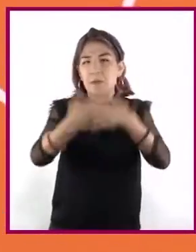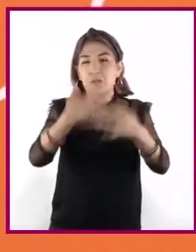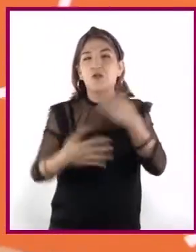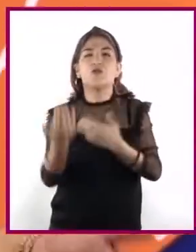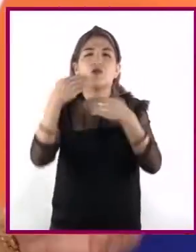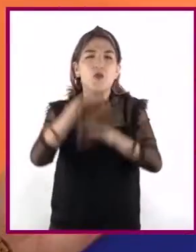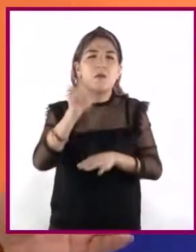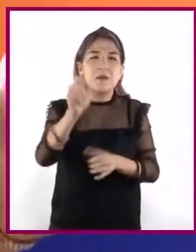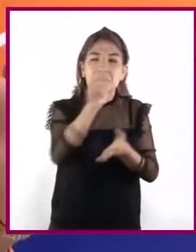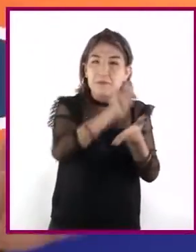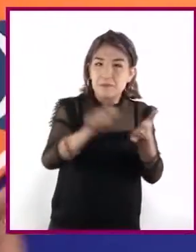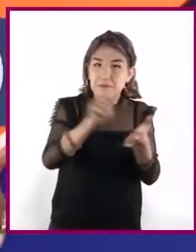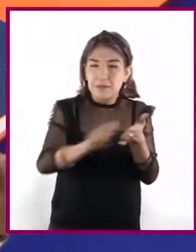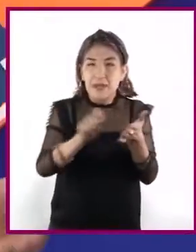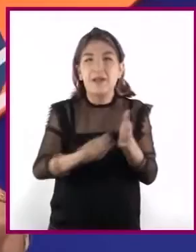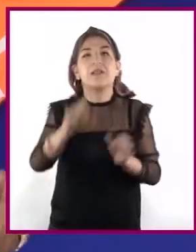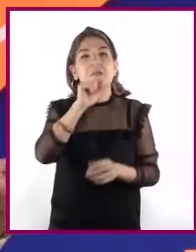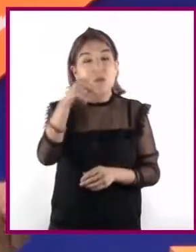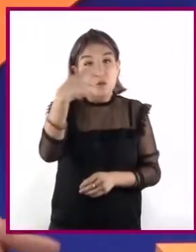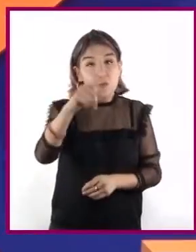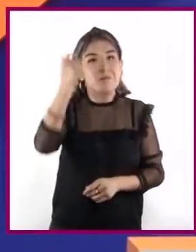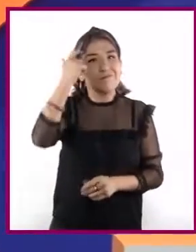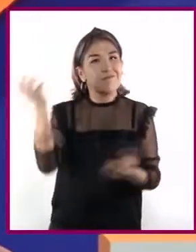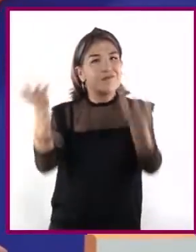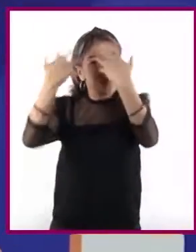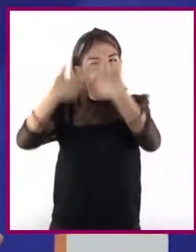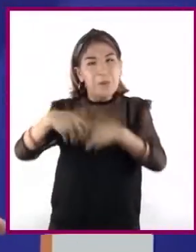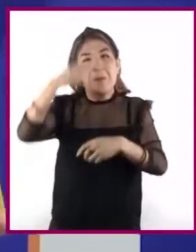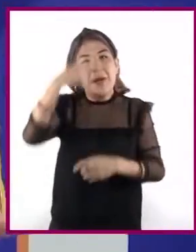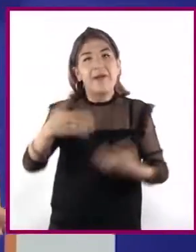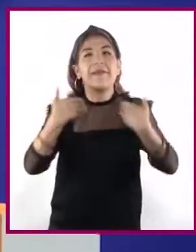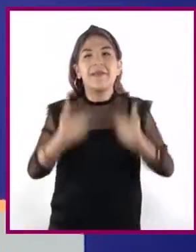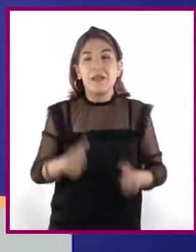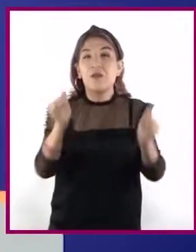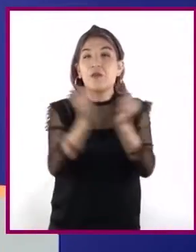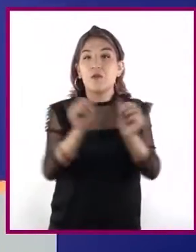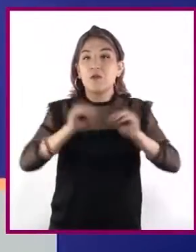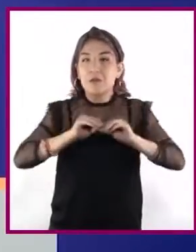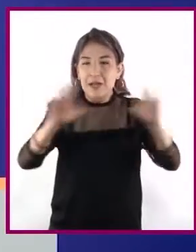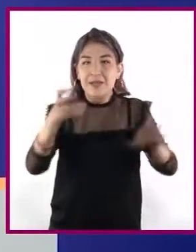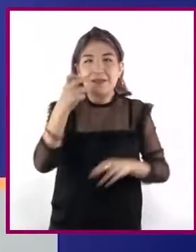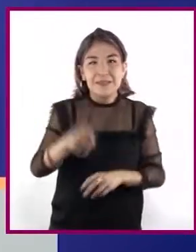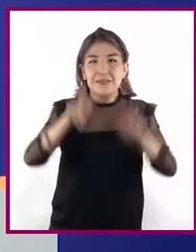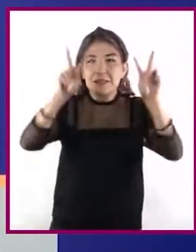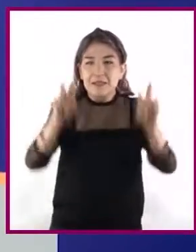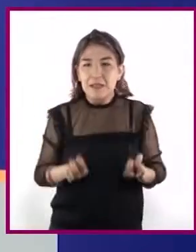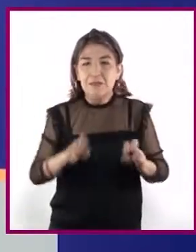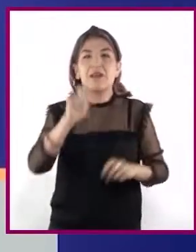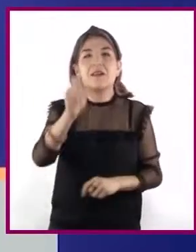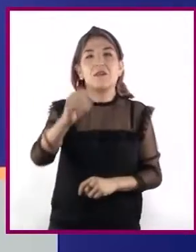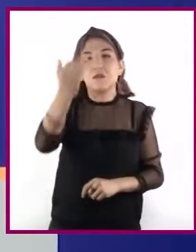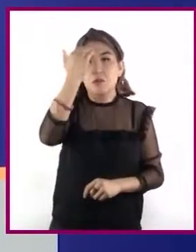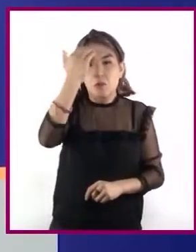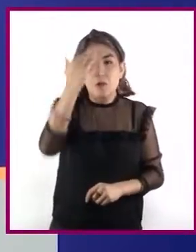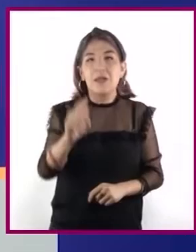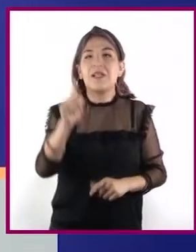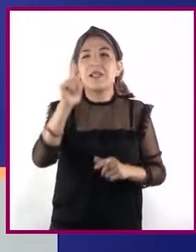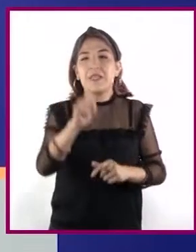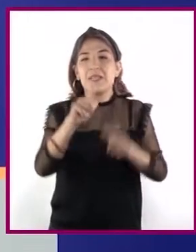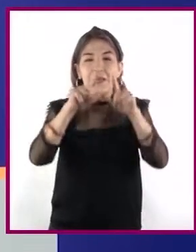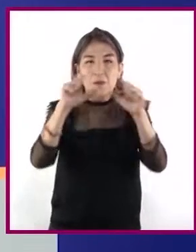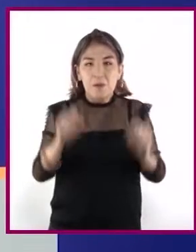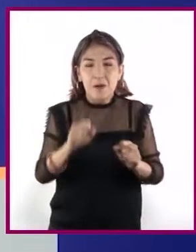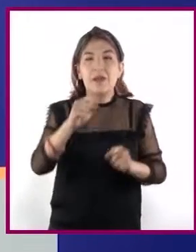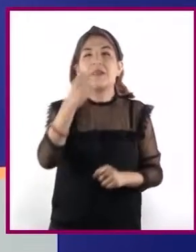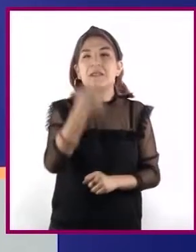texto escrito es una habilidad que permite comprender con claridad el tema comentado. Implica conocimiento del lenguaje, lo cual